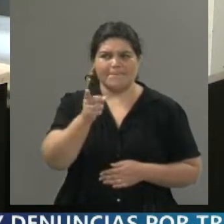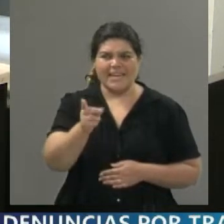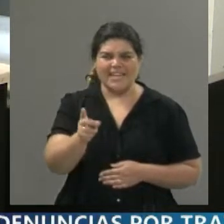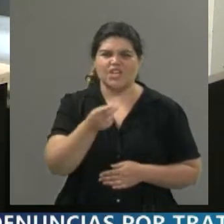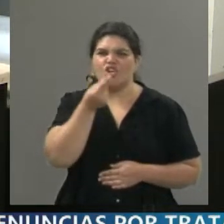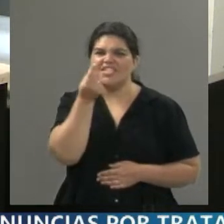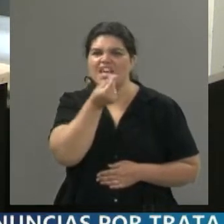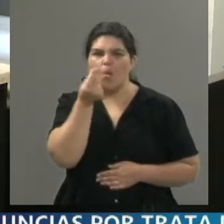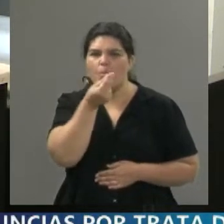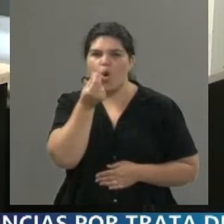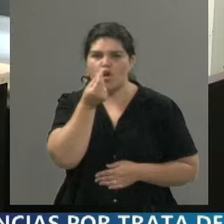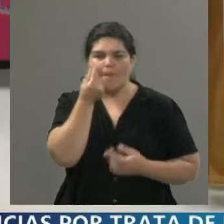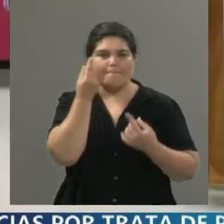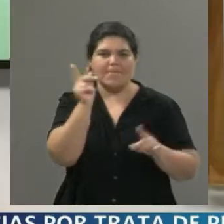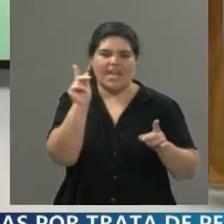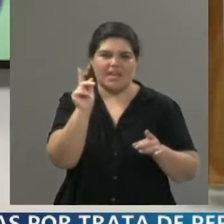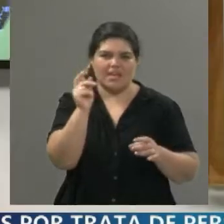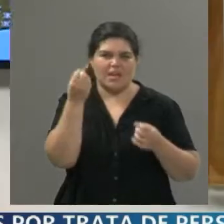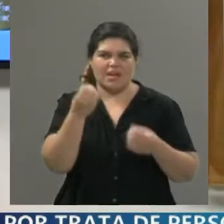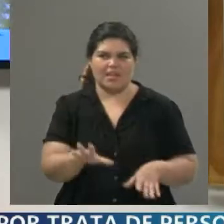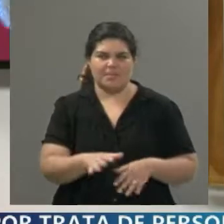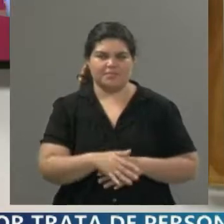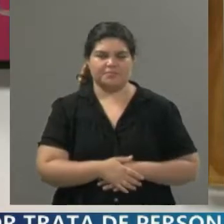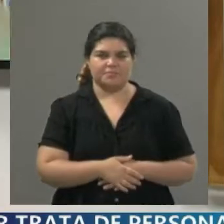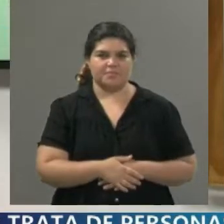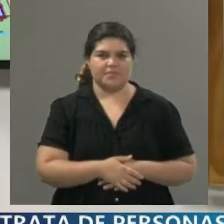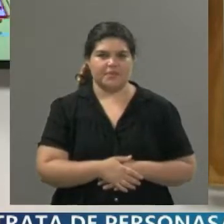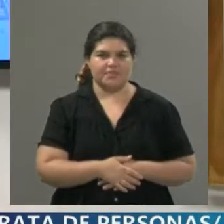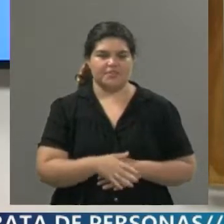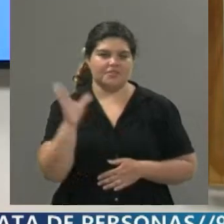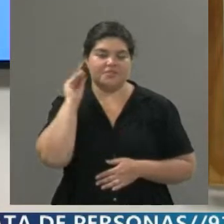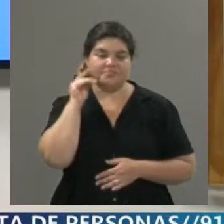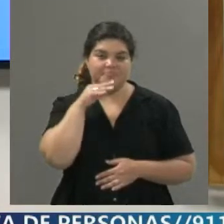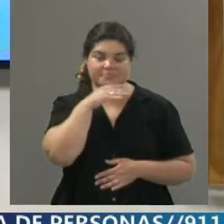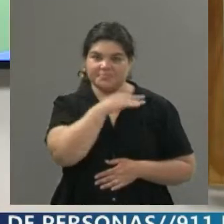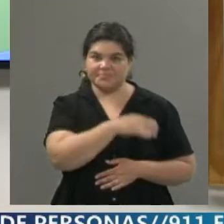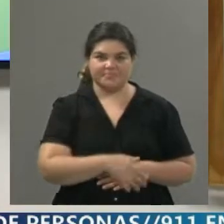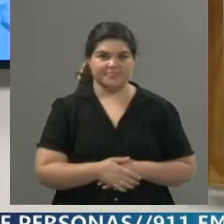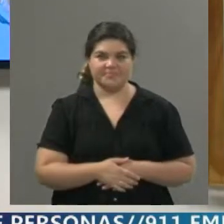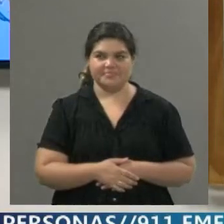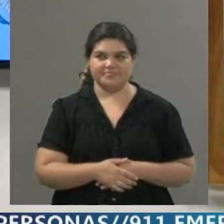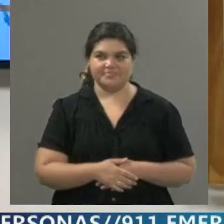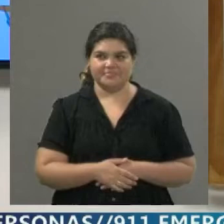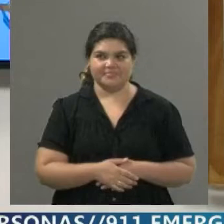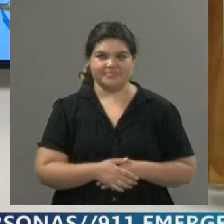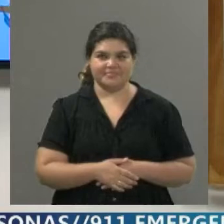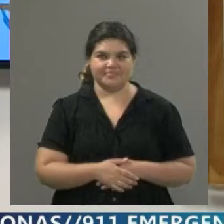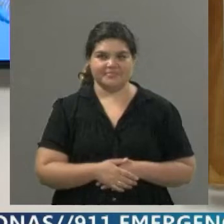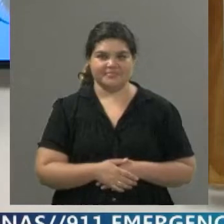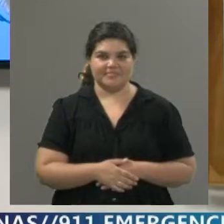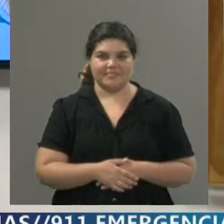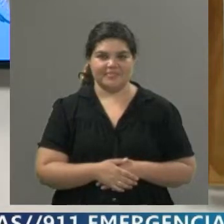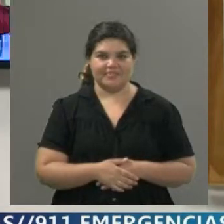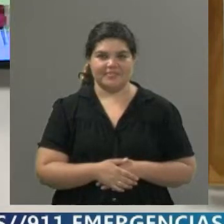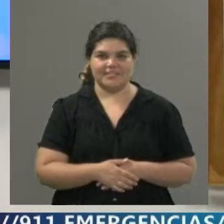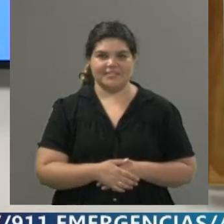gusto. Ah, mirá, eso Ah, pero el COVID ya te lo hace perder, ya está. O es el arito,